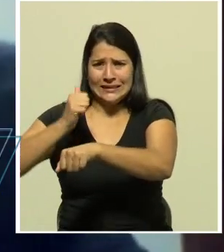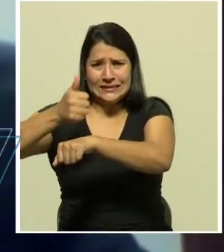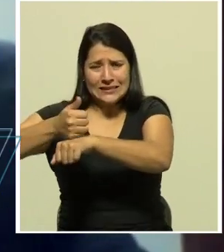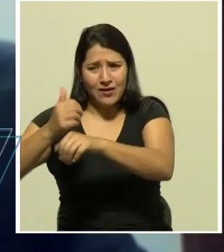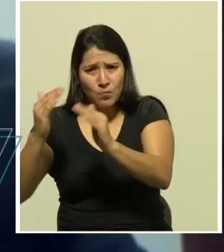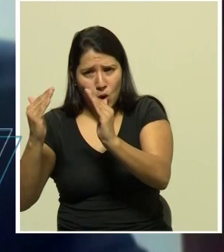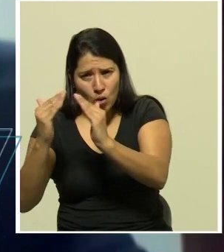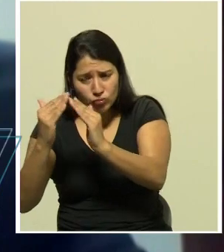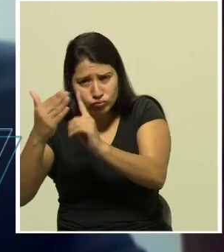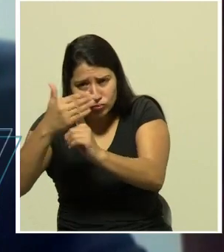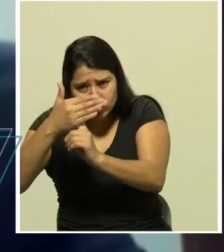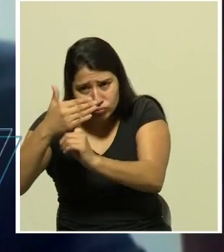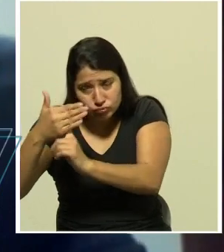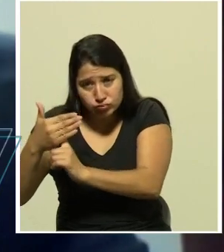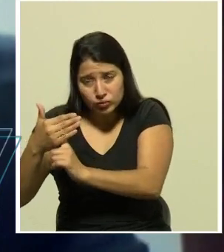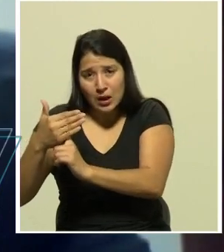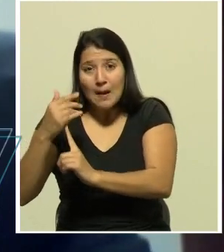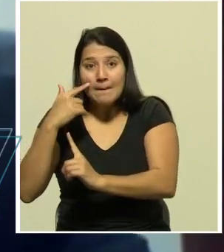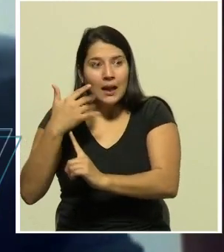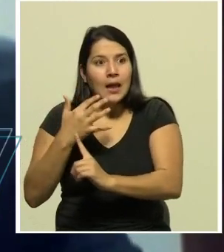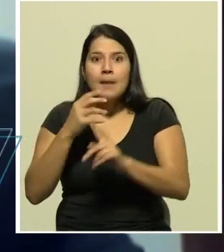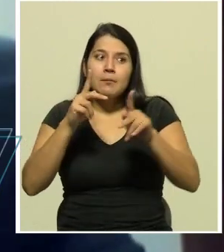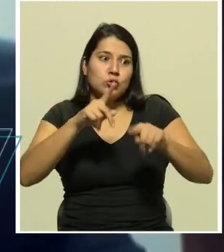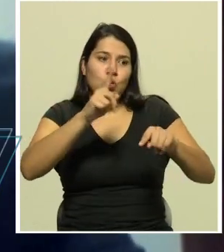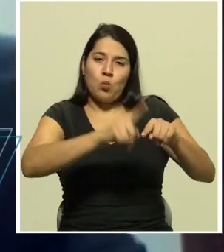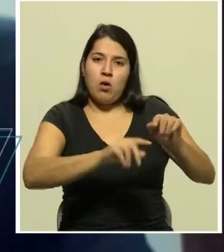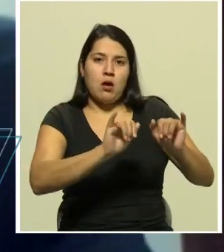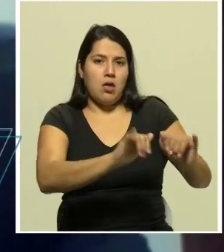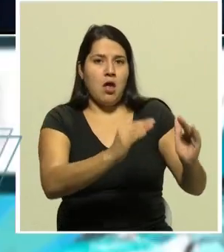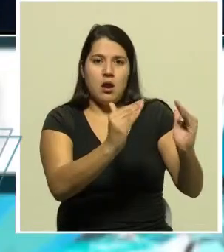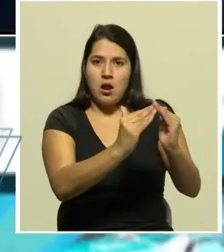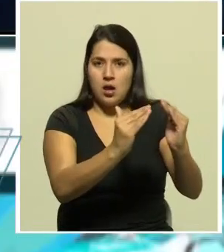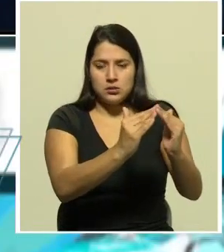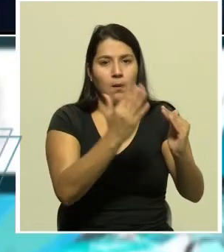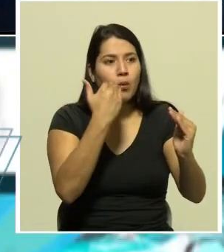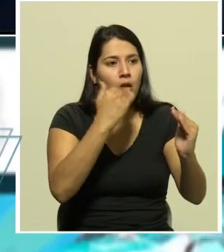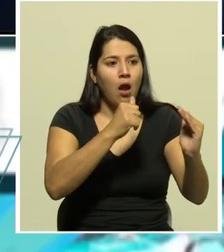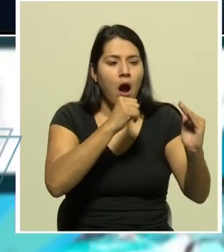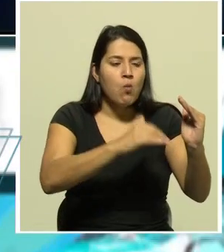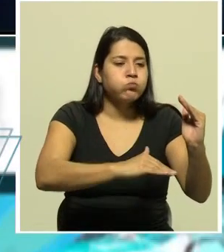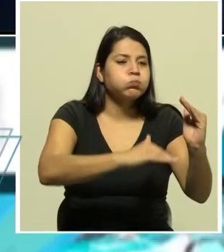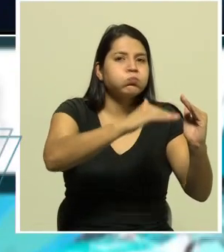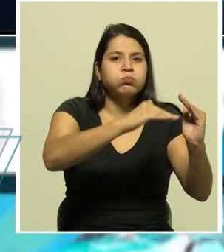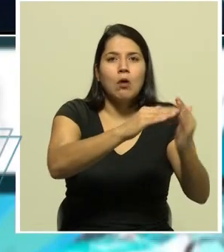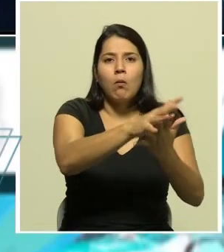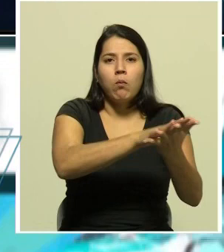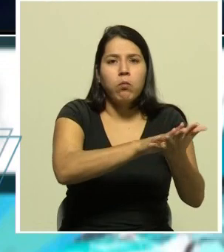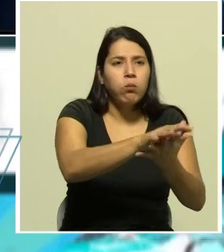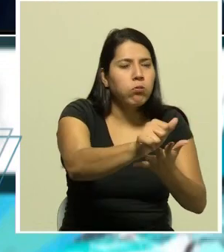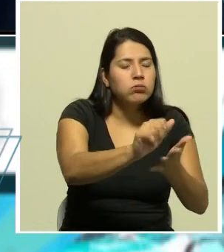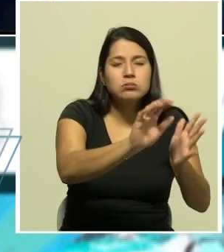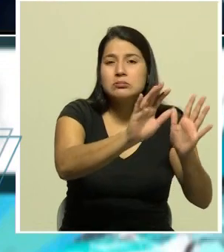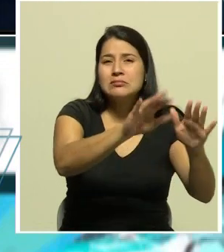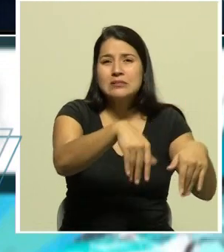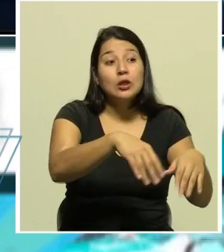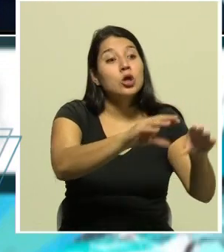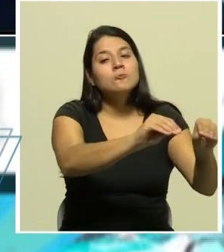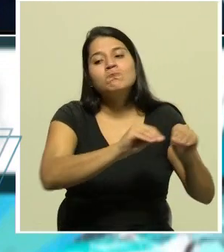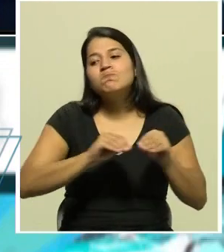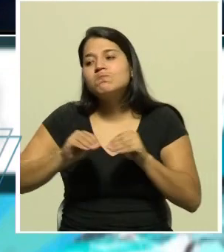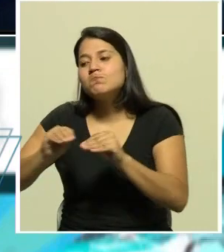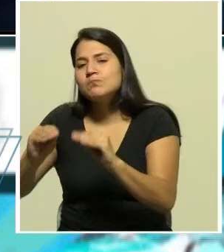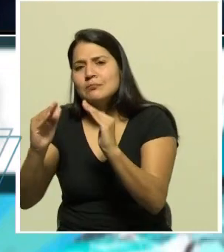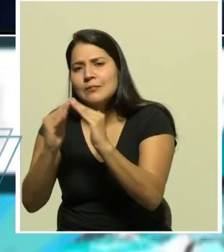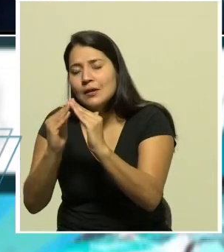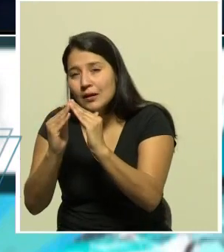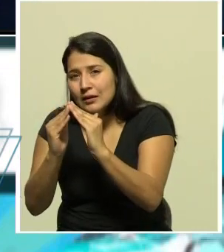la gente sea sacada de sus casas por su seguridad en este caso es exactamente el mismo criterio se está pensando en la